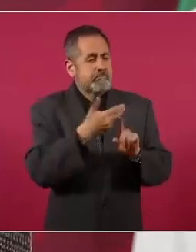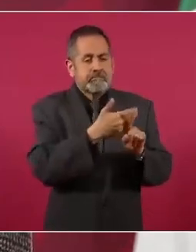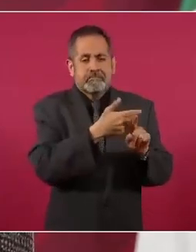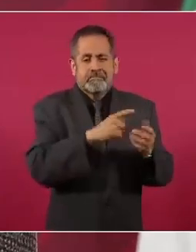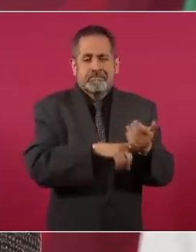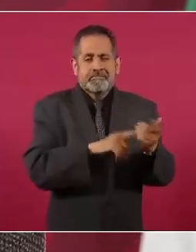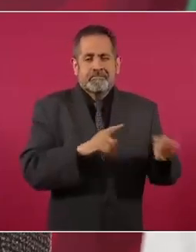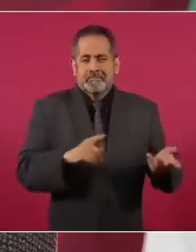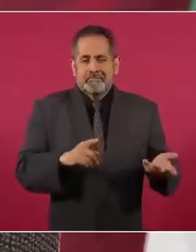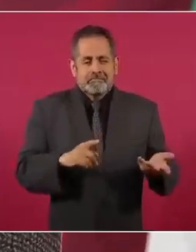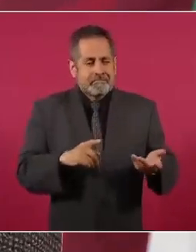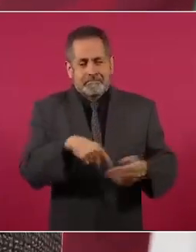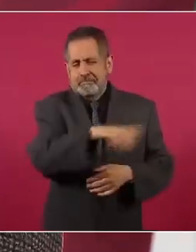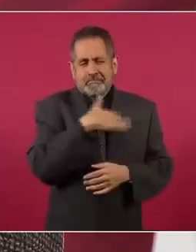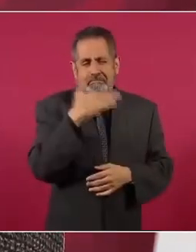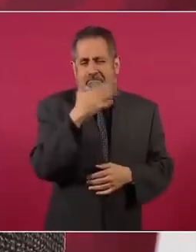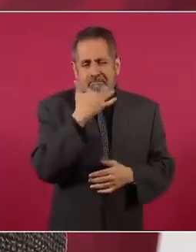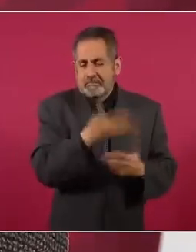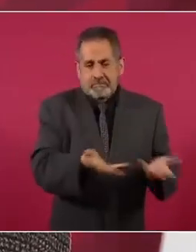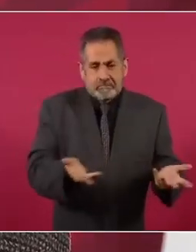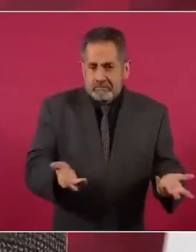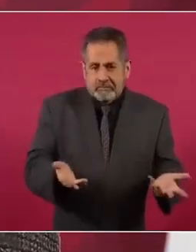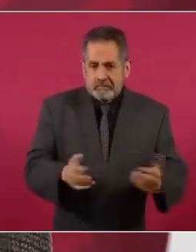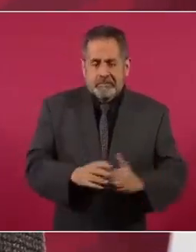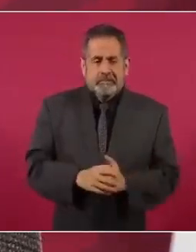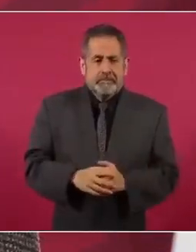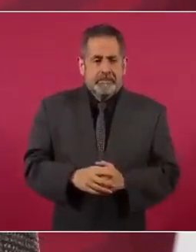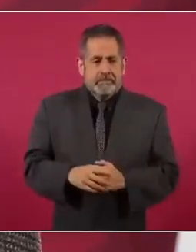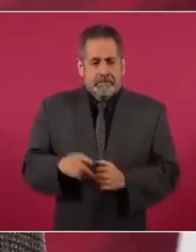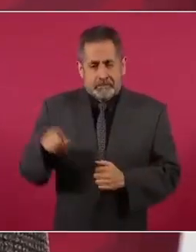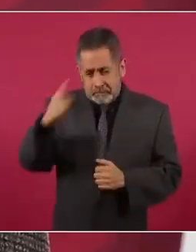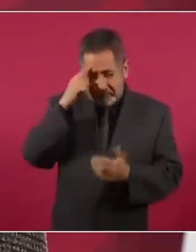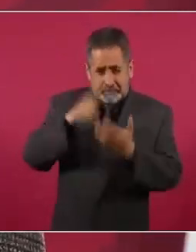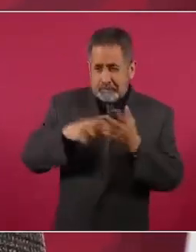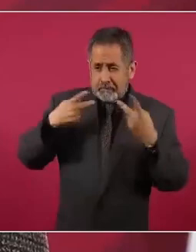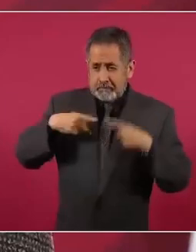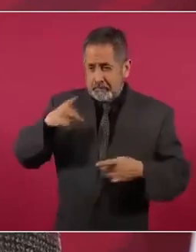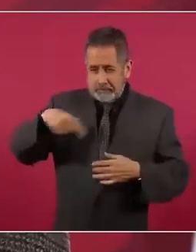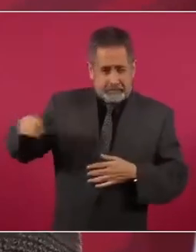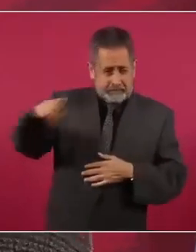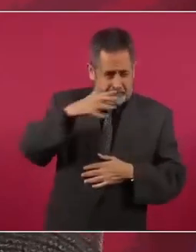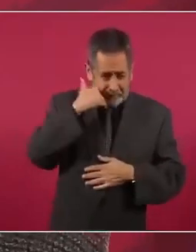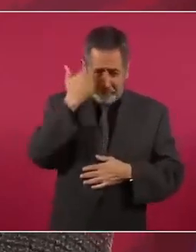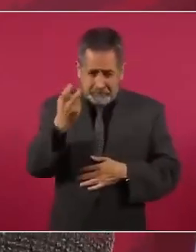de corrupción, la gente va a querer cambiar